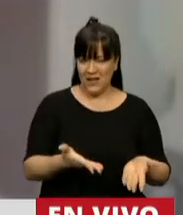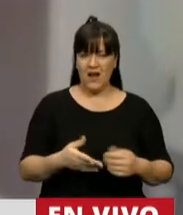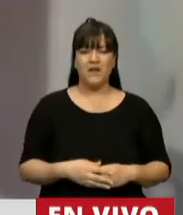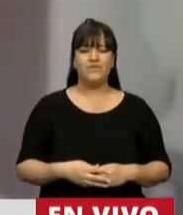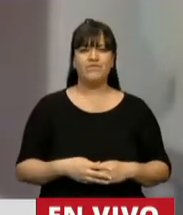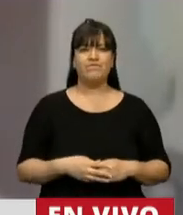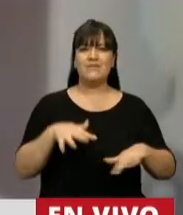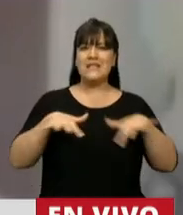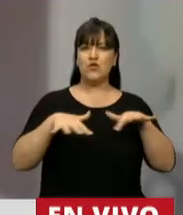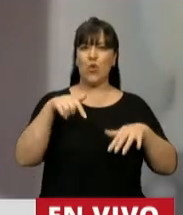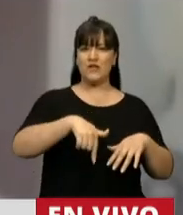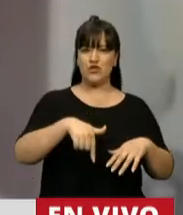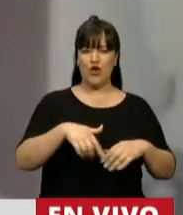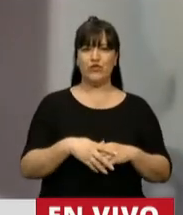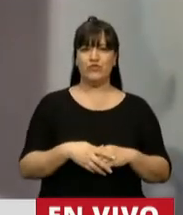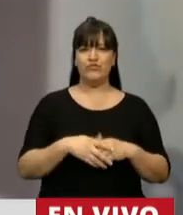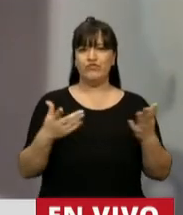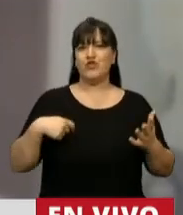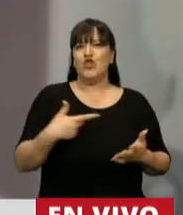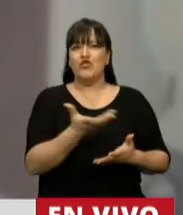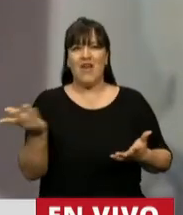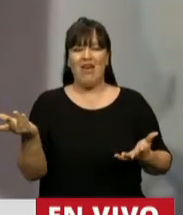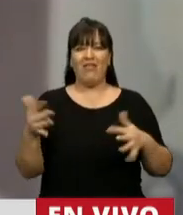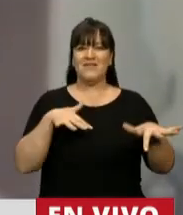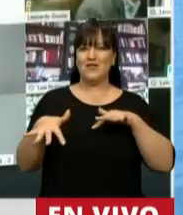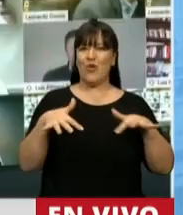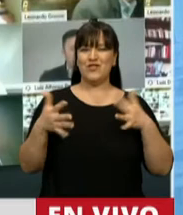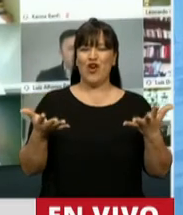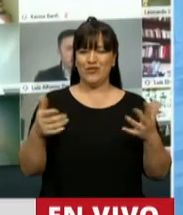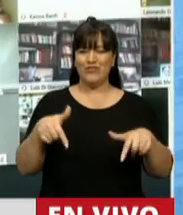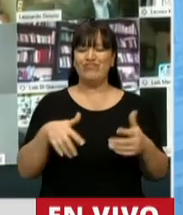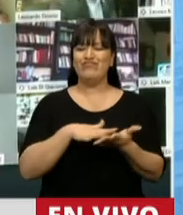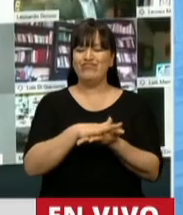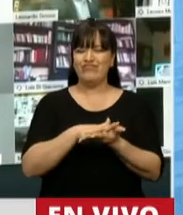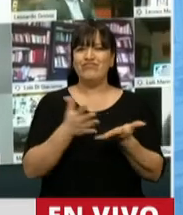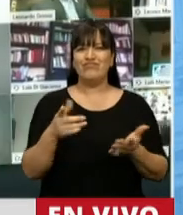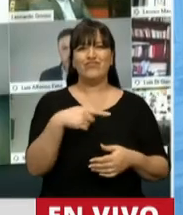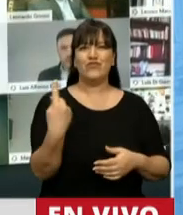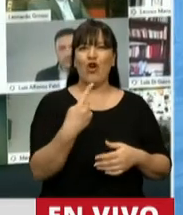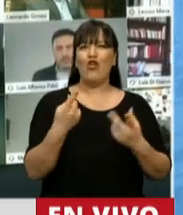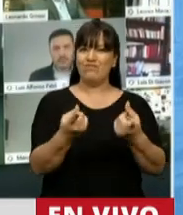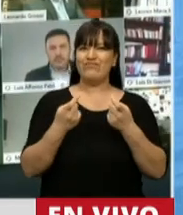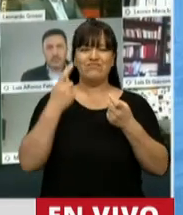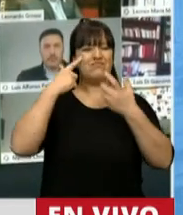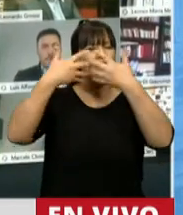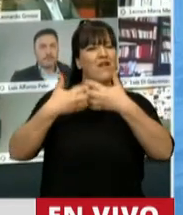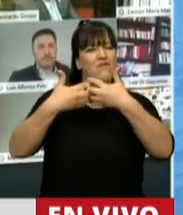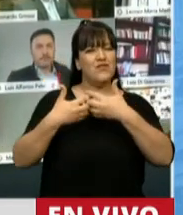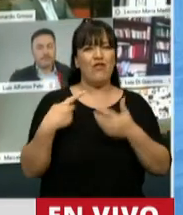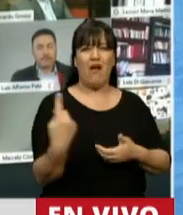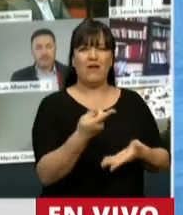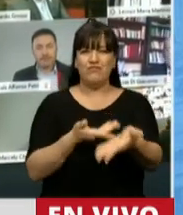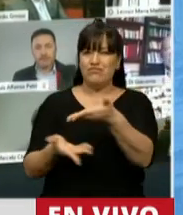la situación que estamos viviendo como sociedad, amerita y reflexionemos entre nosotros y evitemos,